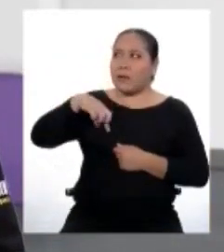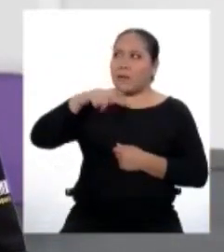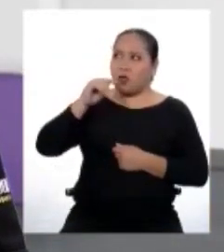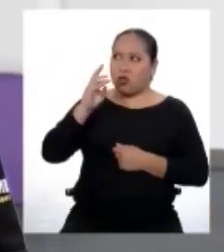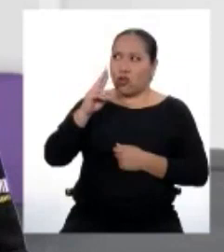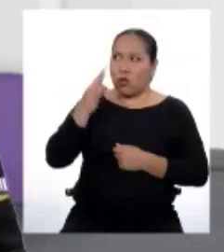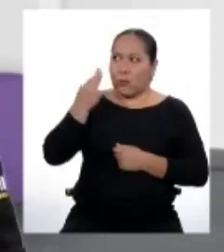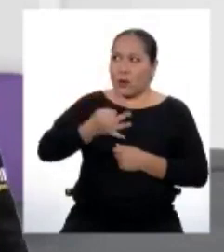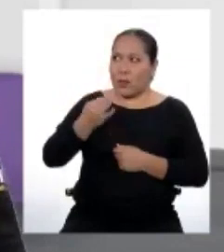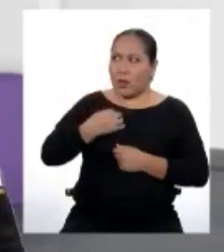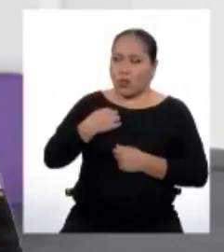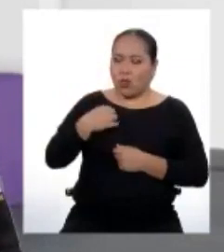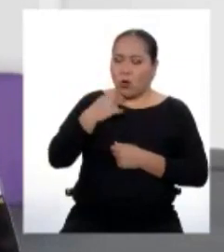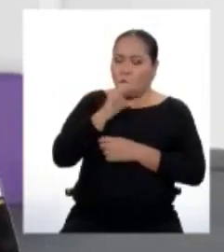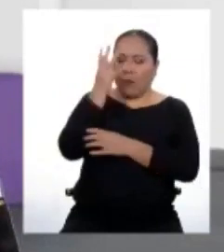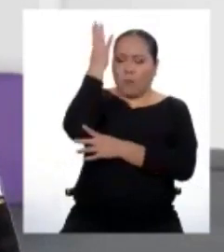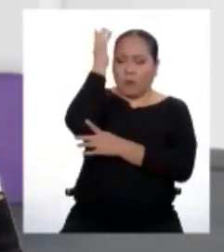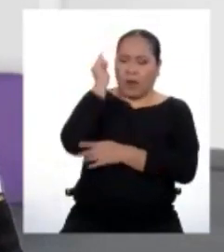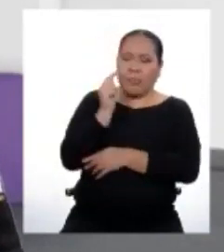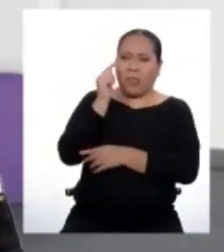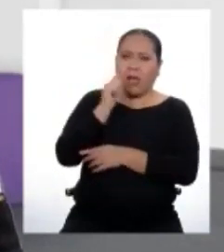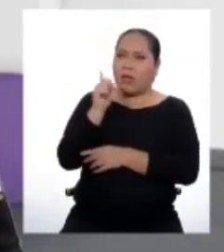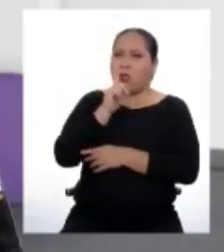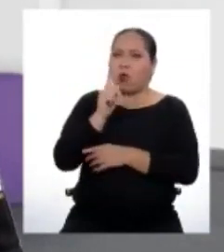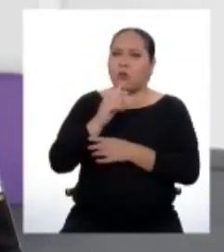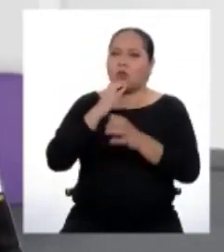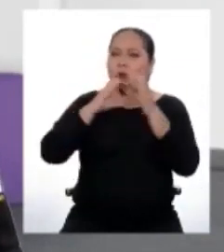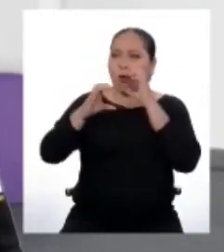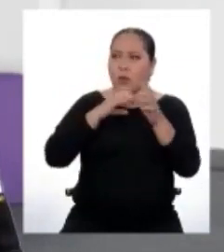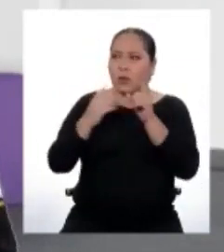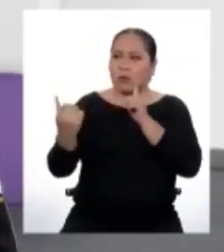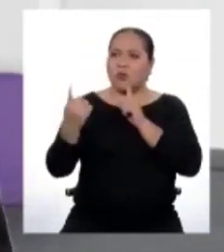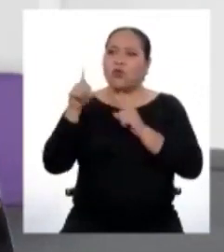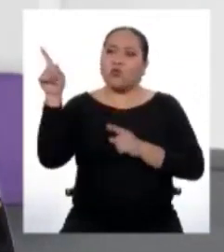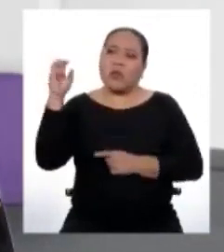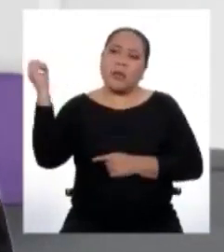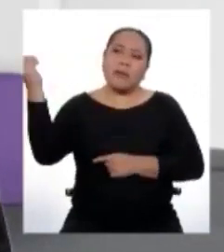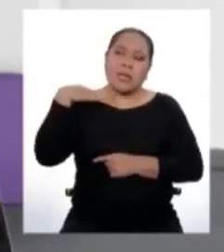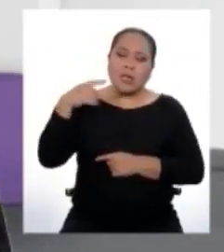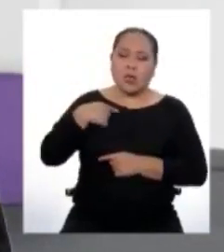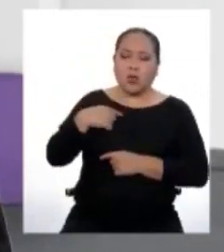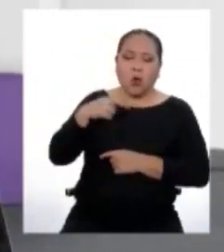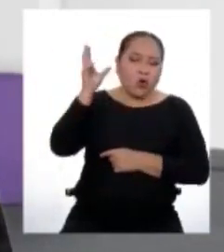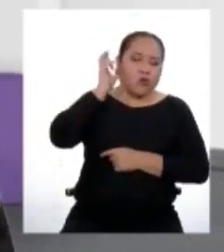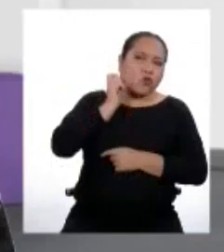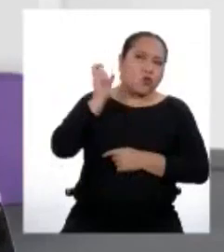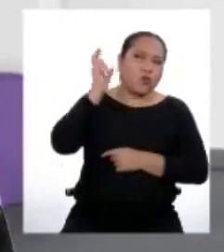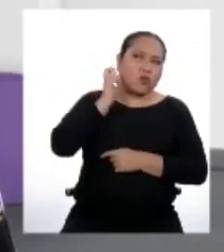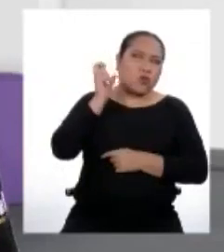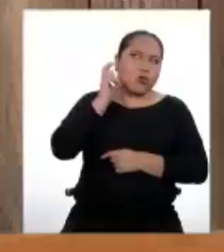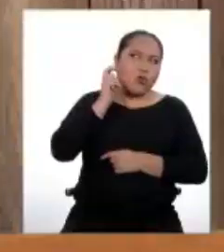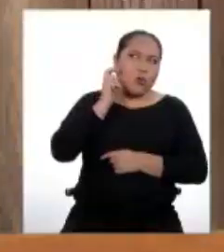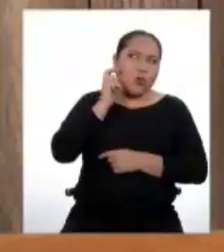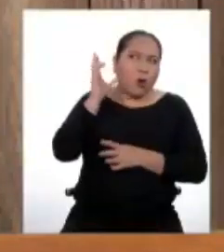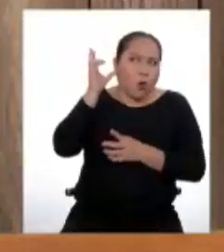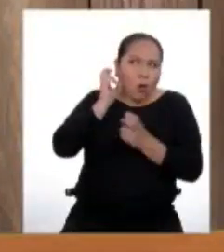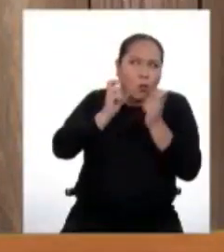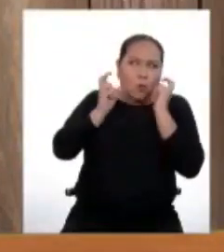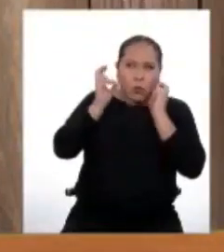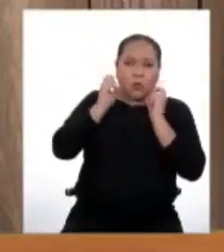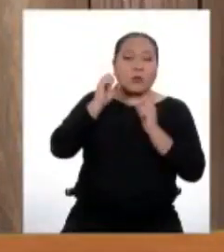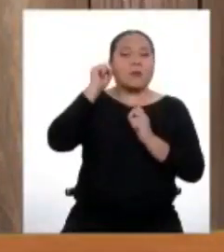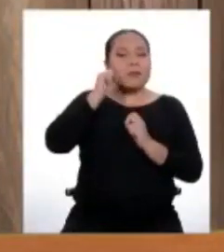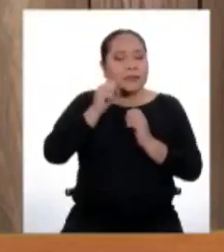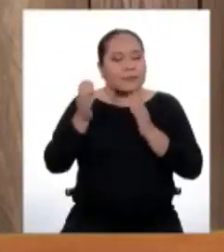Receptor. No como una antena o algo así, sino de comunicación. Usted te emite y yo recepciono. Recepto. Recepciono. Estás